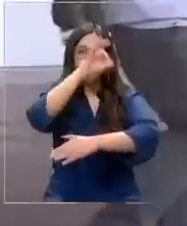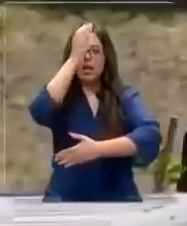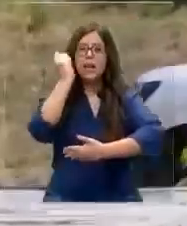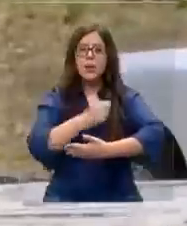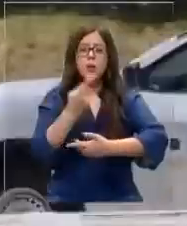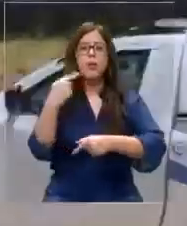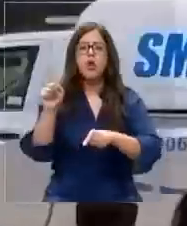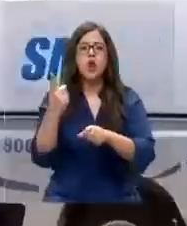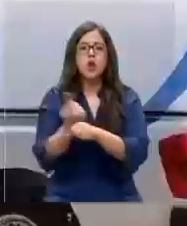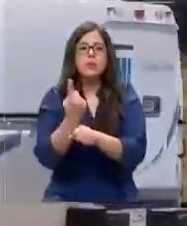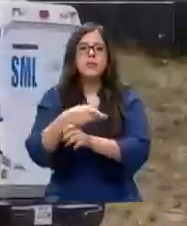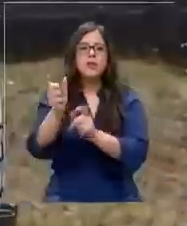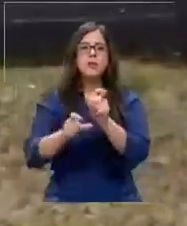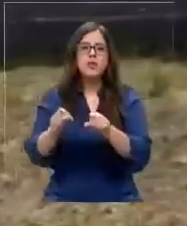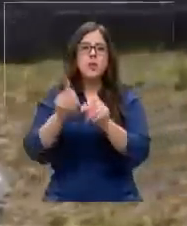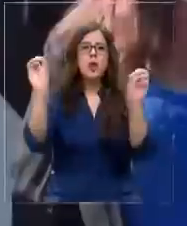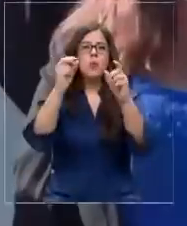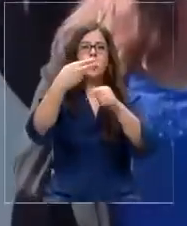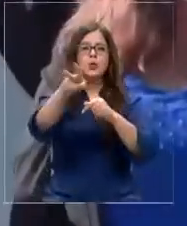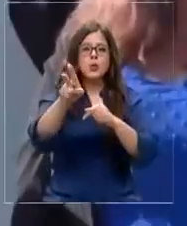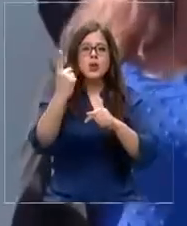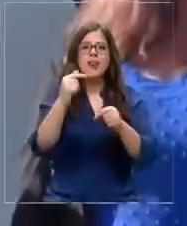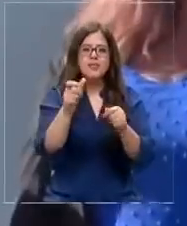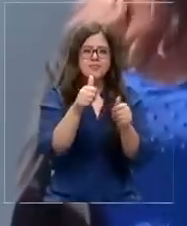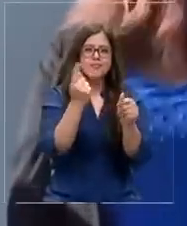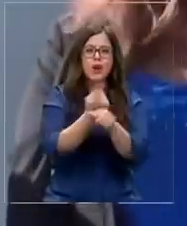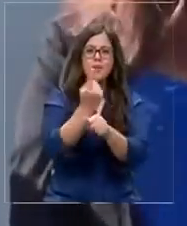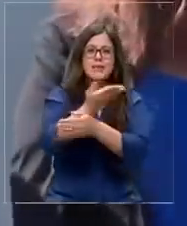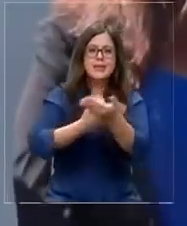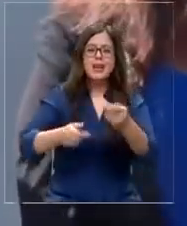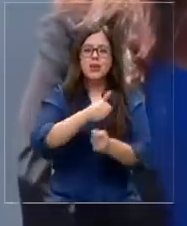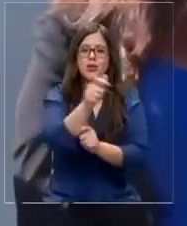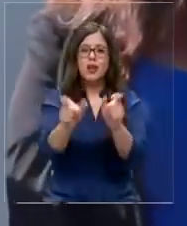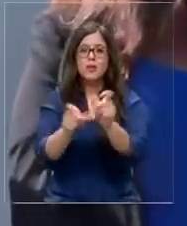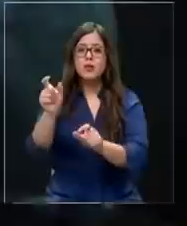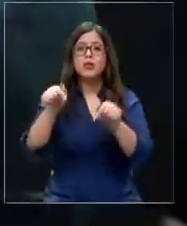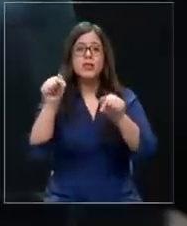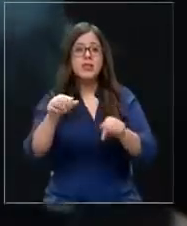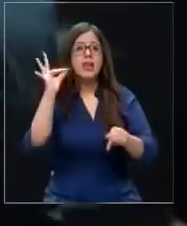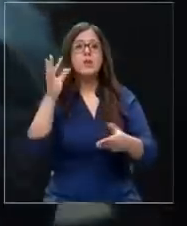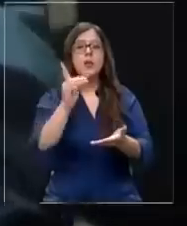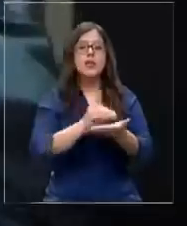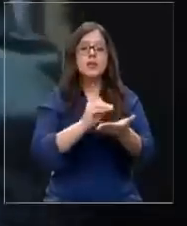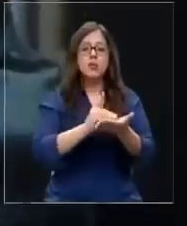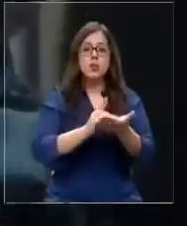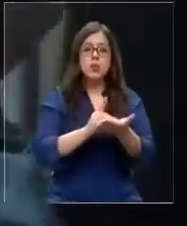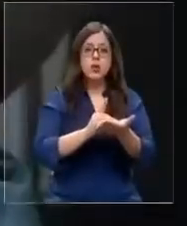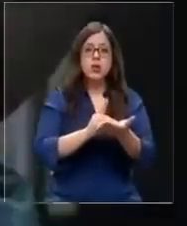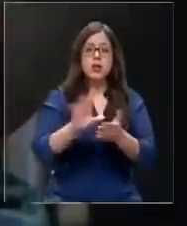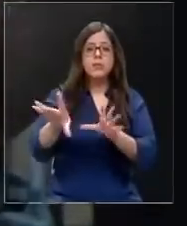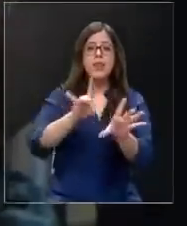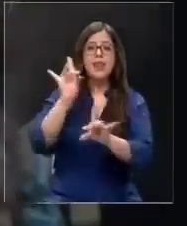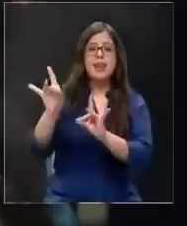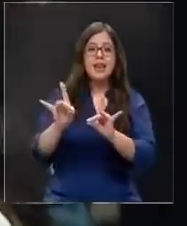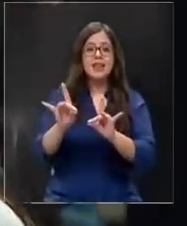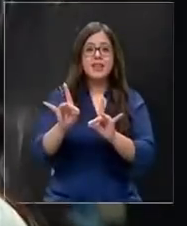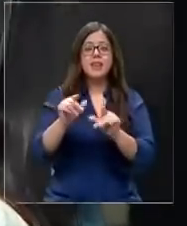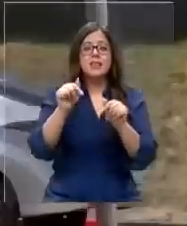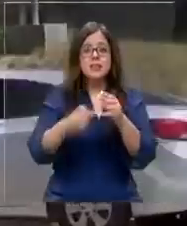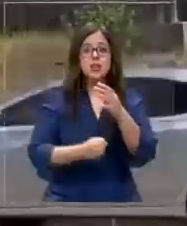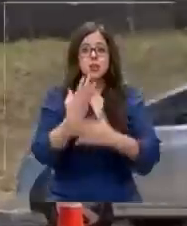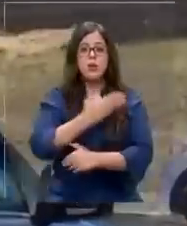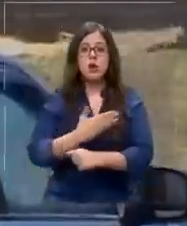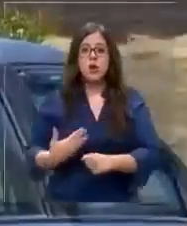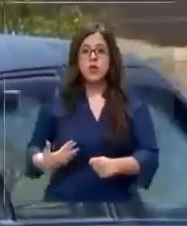piensan como usted, hable con todos. Un claro mensaje envió la diputada electa a la próxima ministra del Interior, quien junto al nuevo